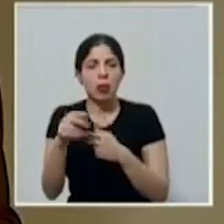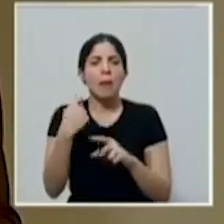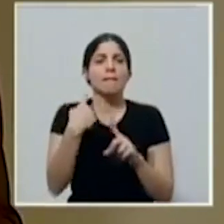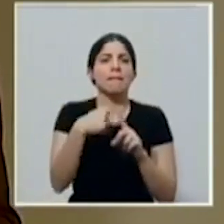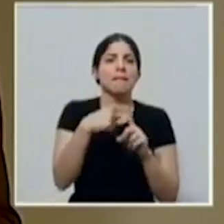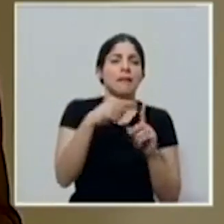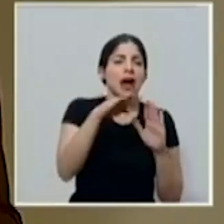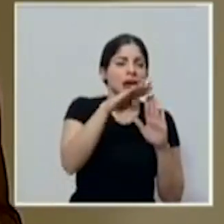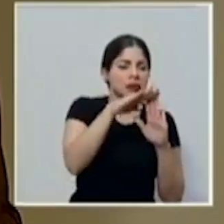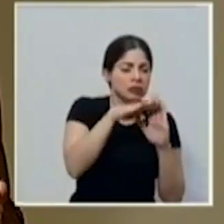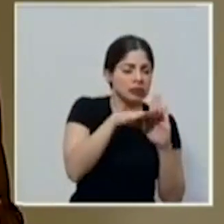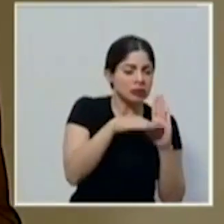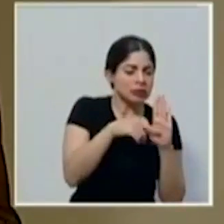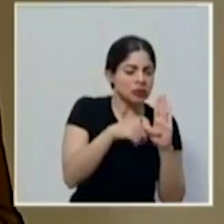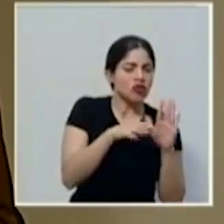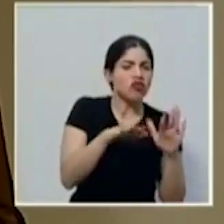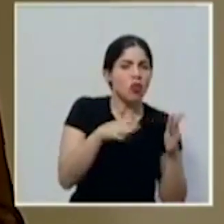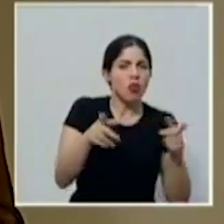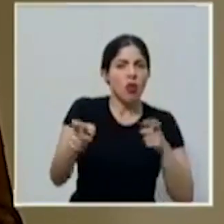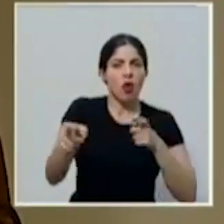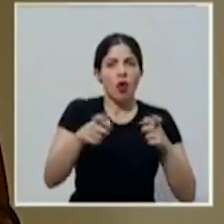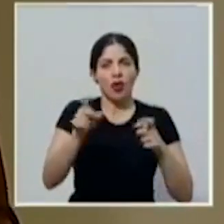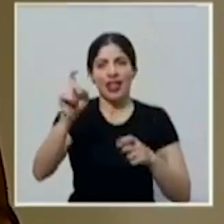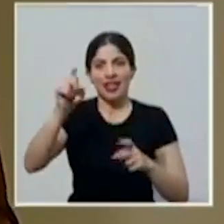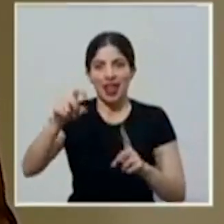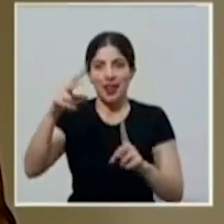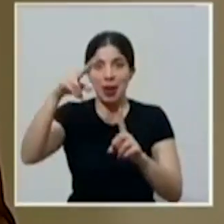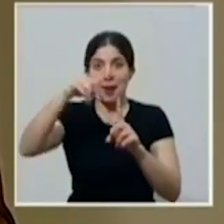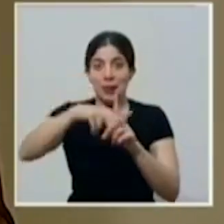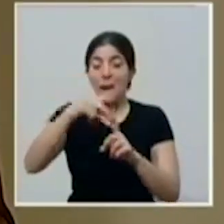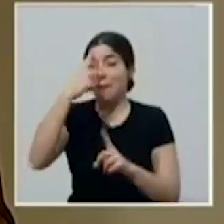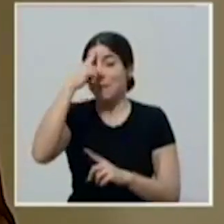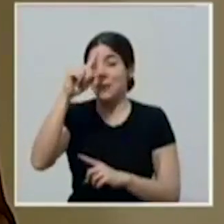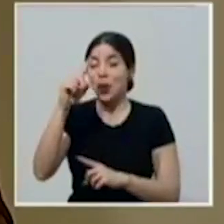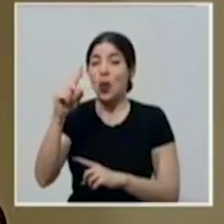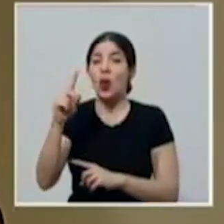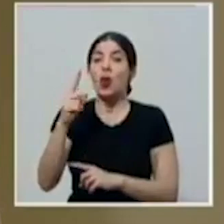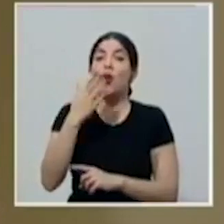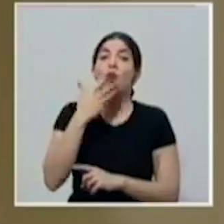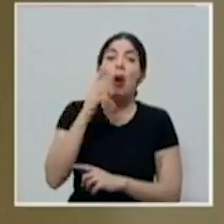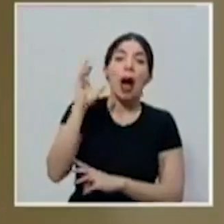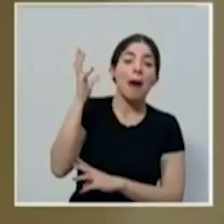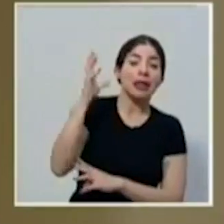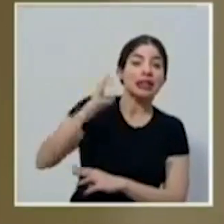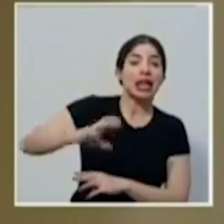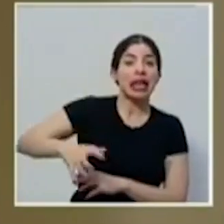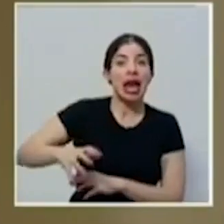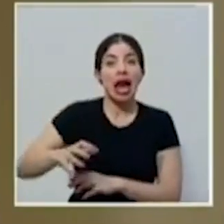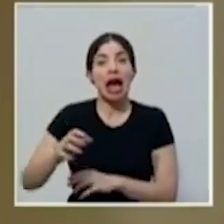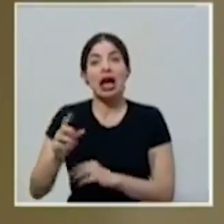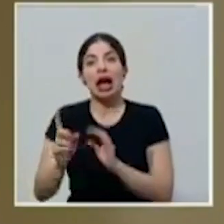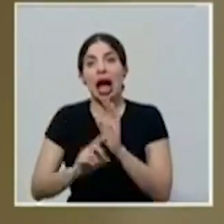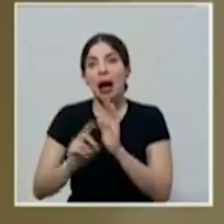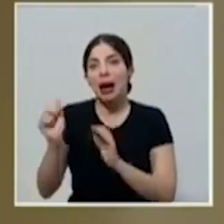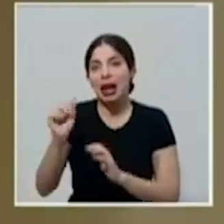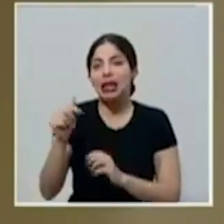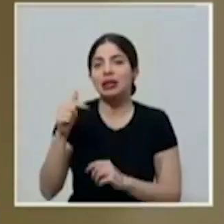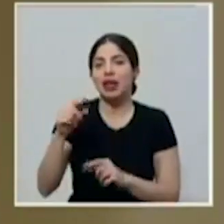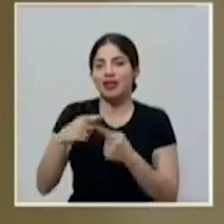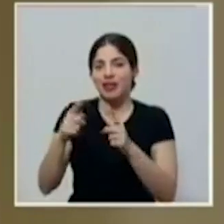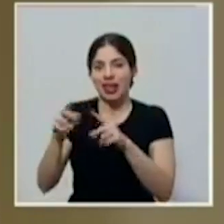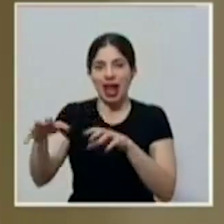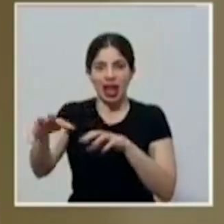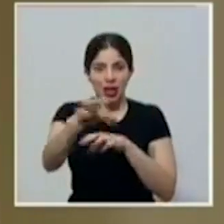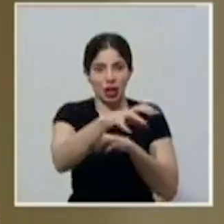patrones de control que debían aplicarse en las alertas amarillas y naranja en los diversos cantones. Igualmente se